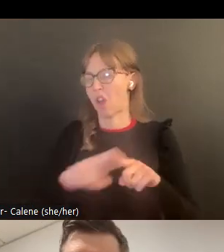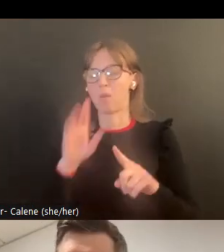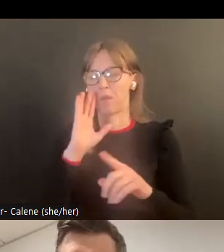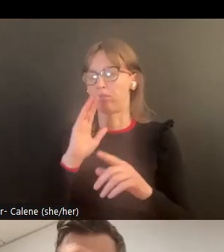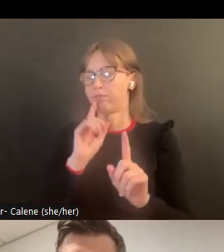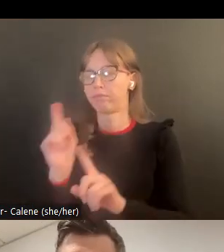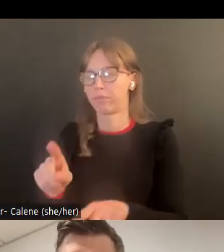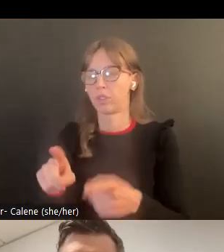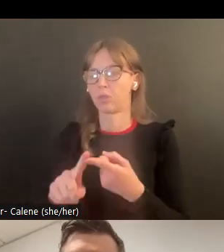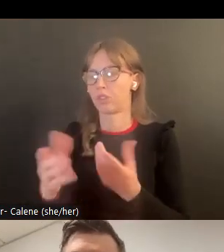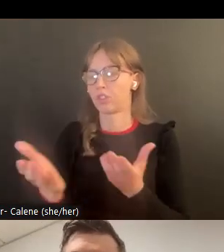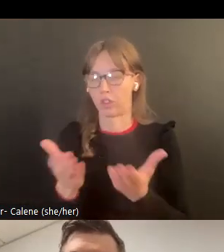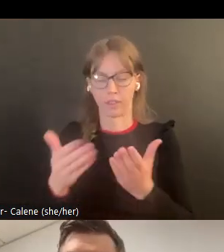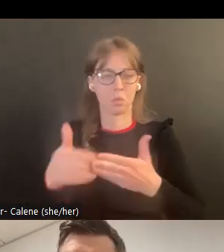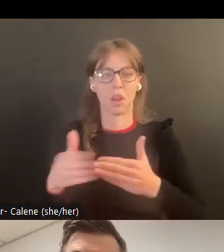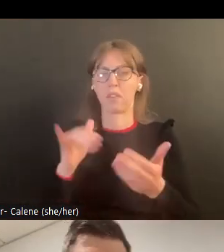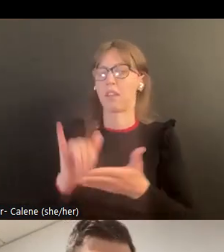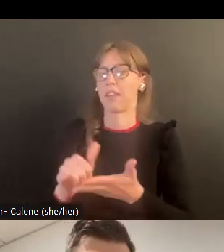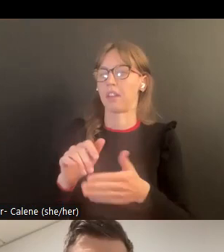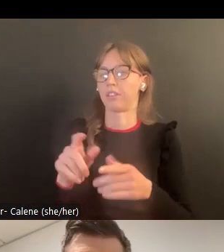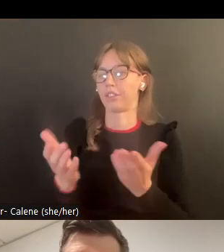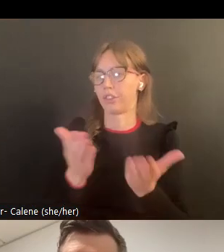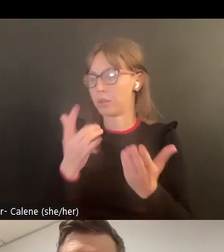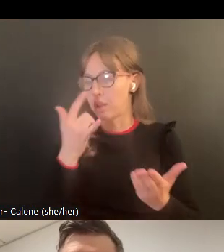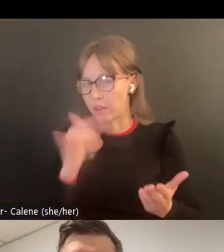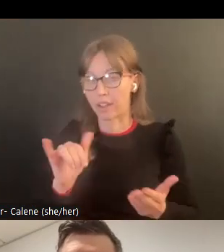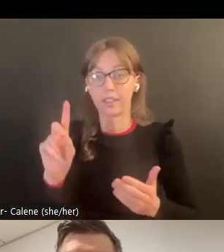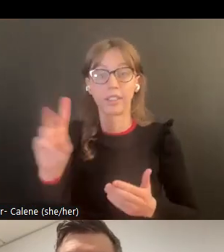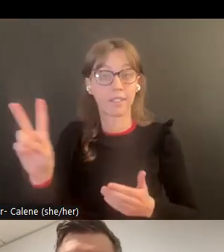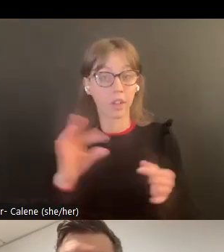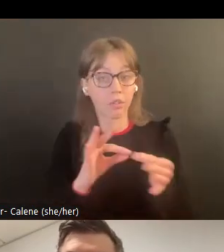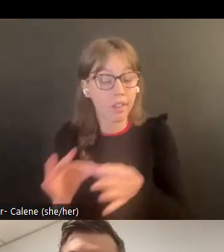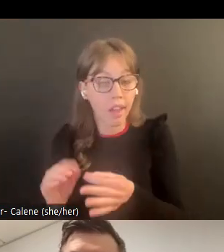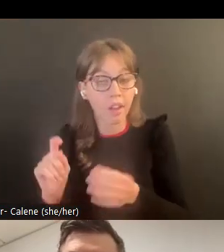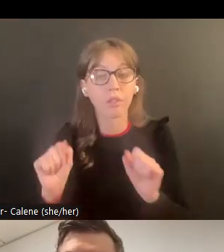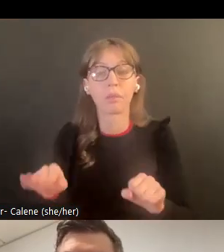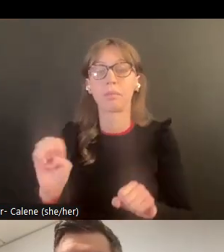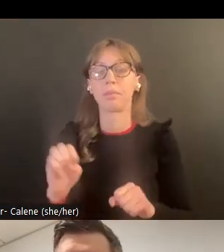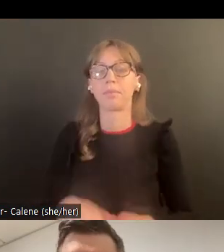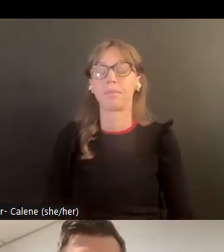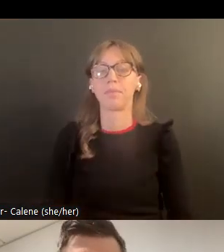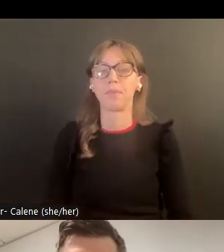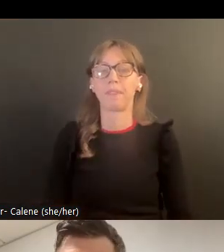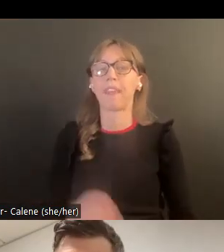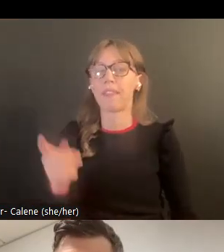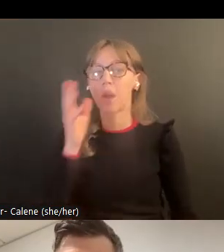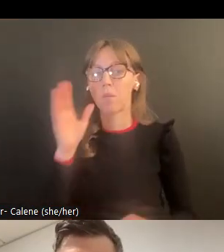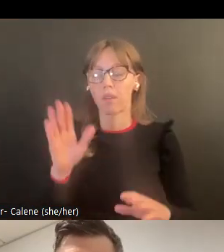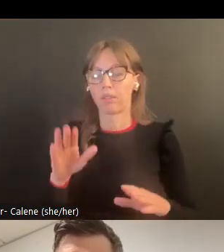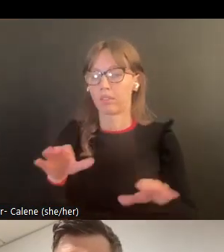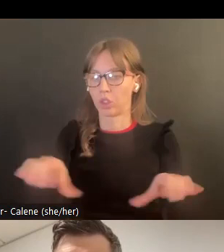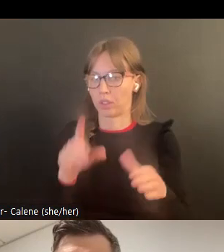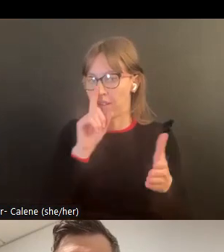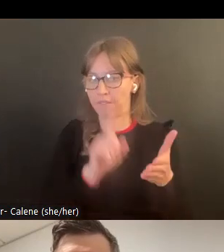autoridades en si el cuartel va a ir a responder a una llamada para